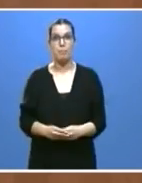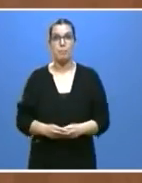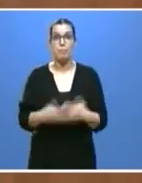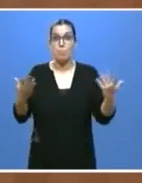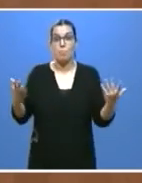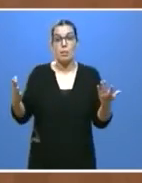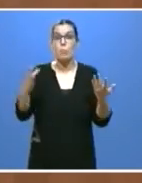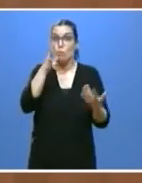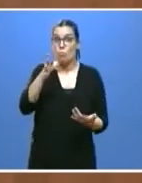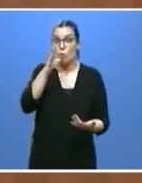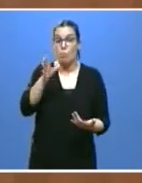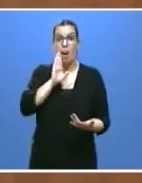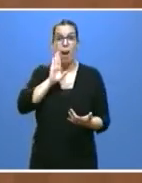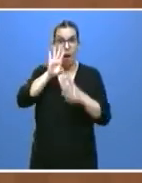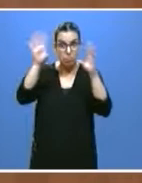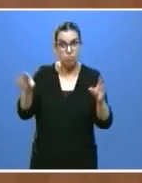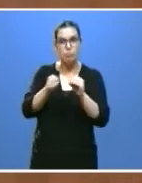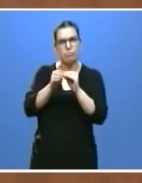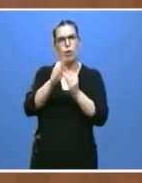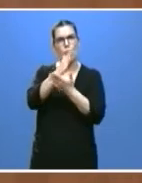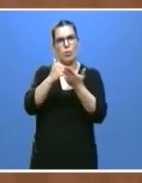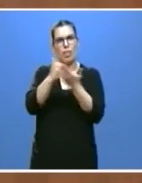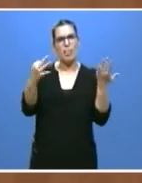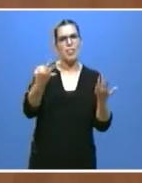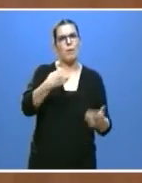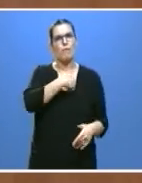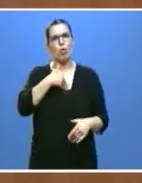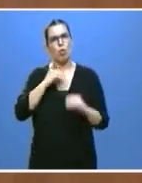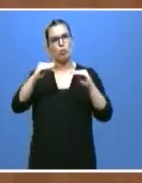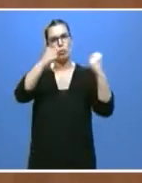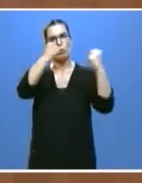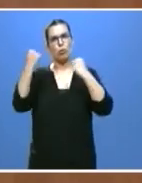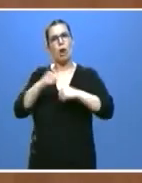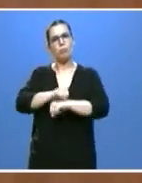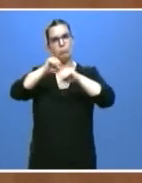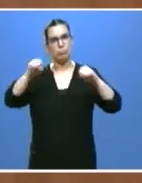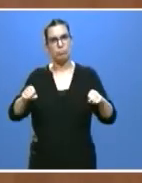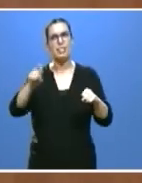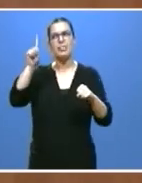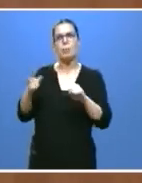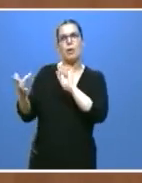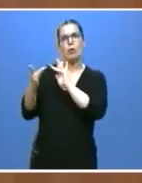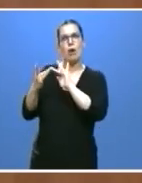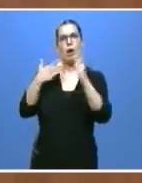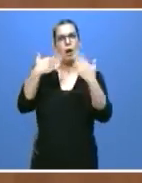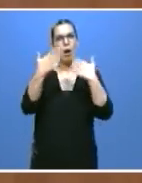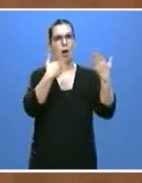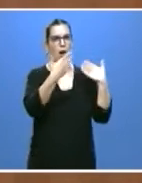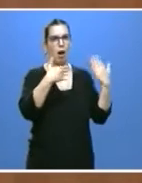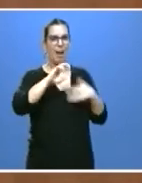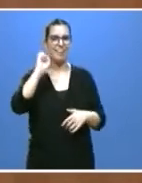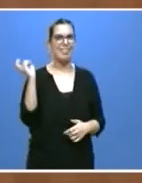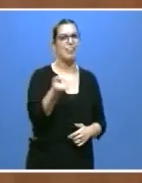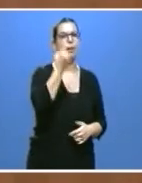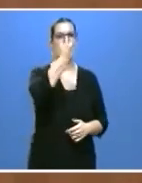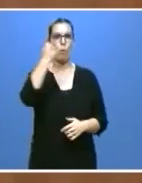ello las comunidades deben reforzar su papel institucional y la interlocución con los demás poderes del Estado.